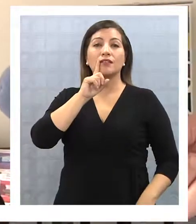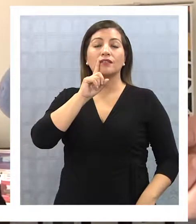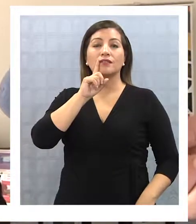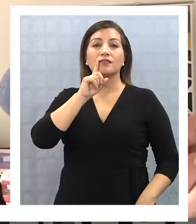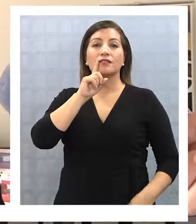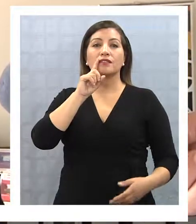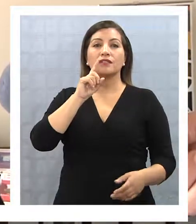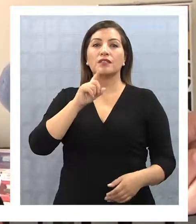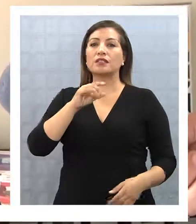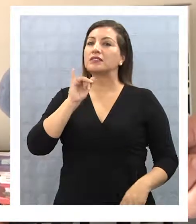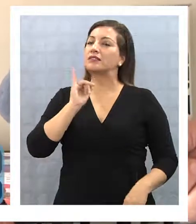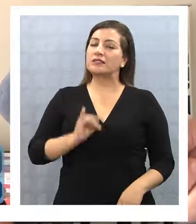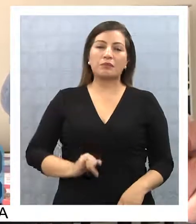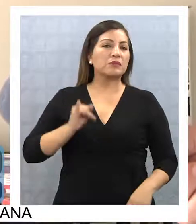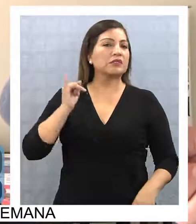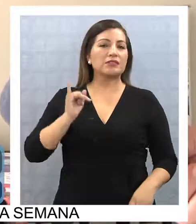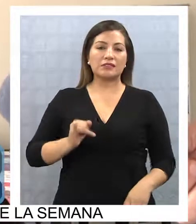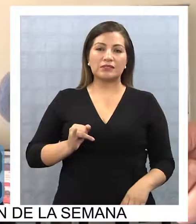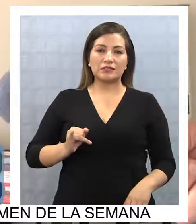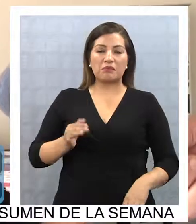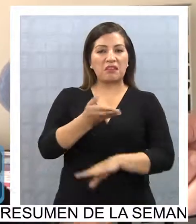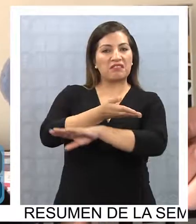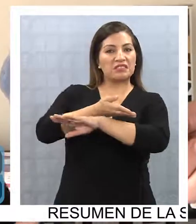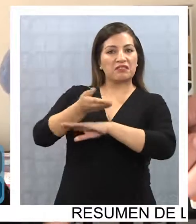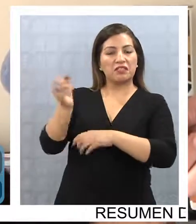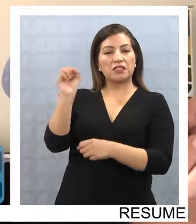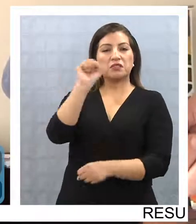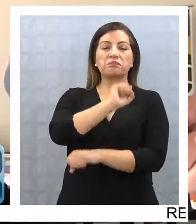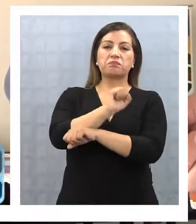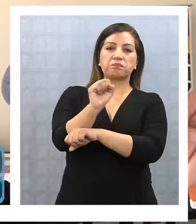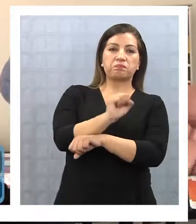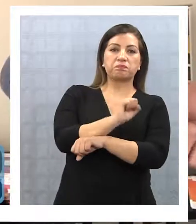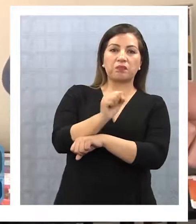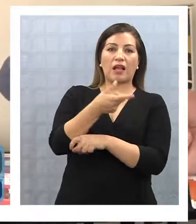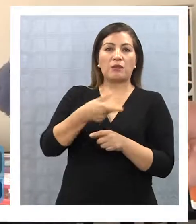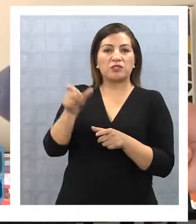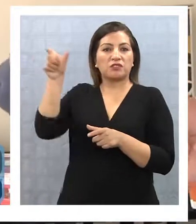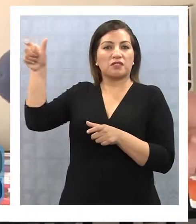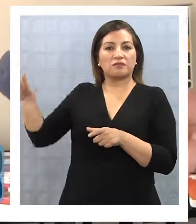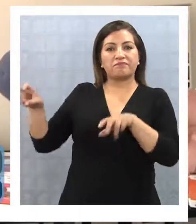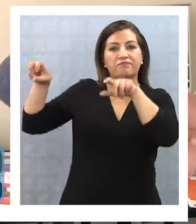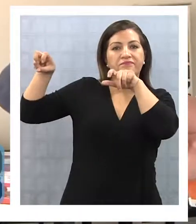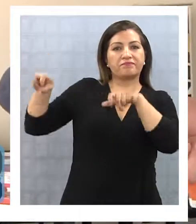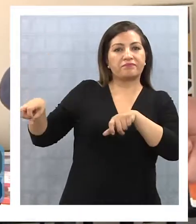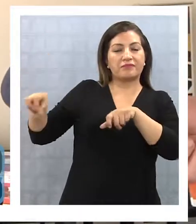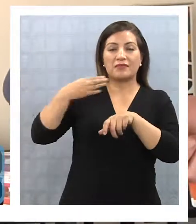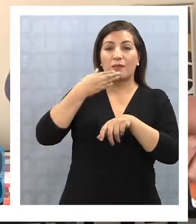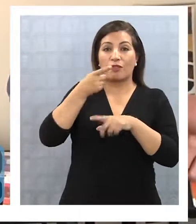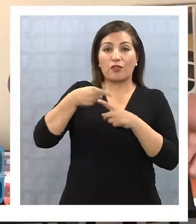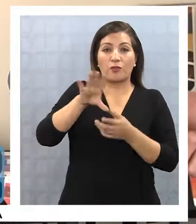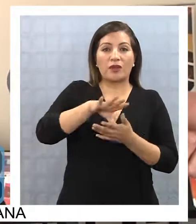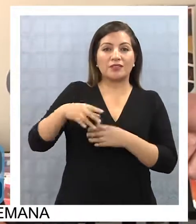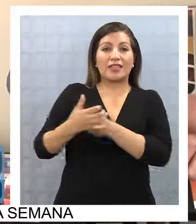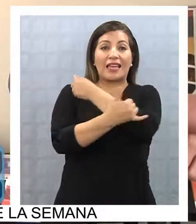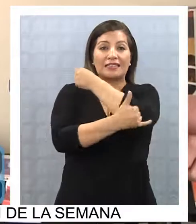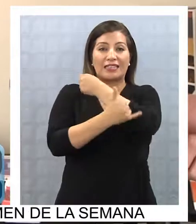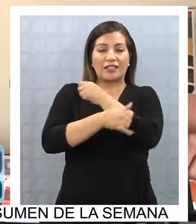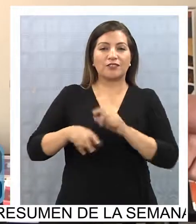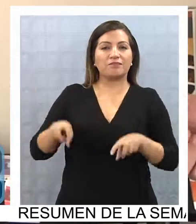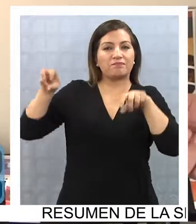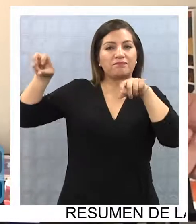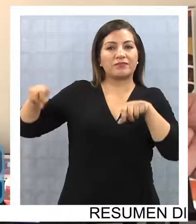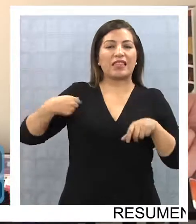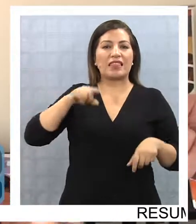intercambio permanente y constante en la prestación del servicio, transportando a nuestros pasajeros, sobre todo a los extranjeros. Y hemos pensado en